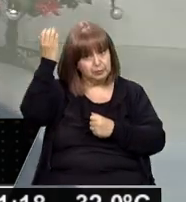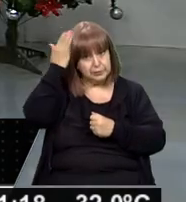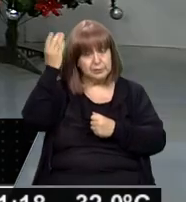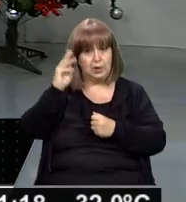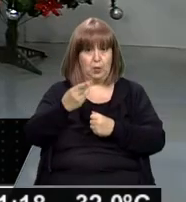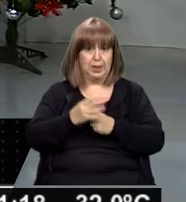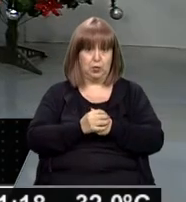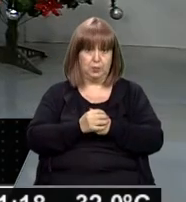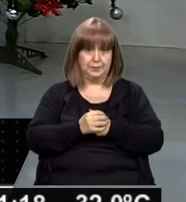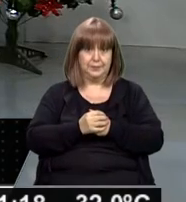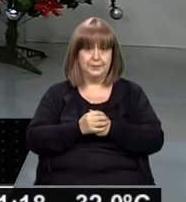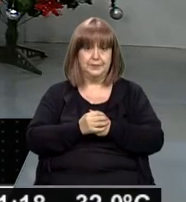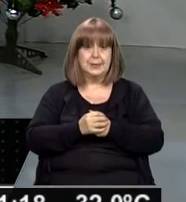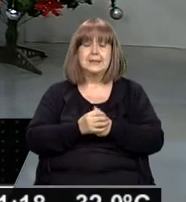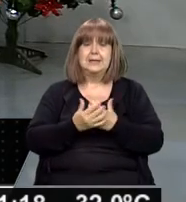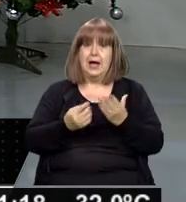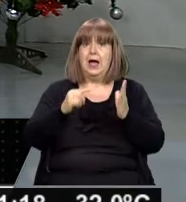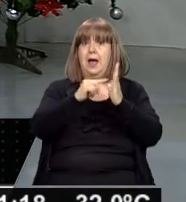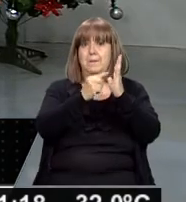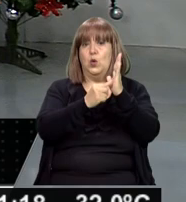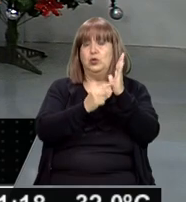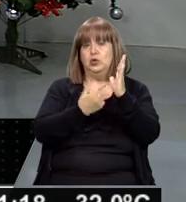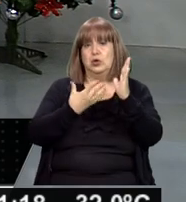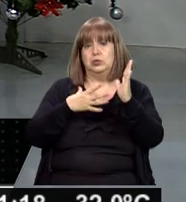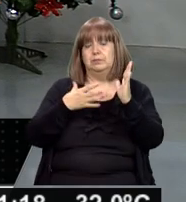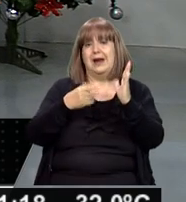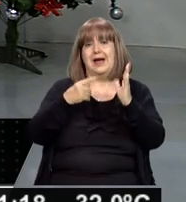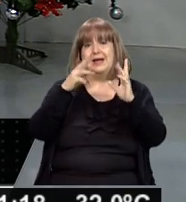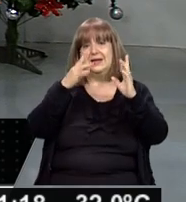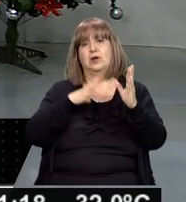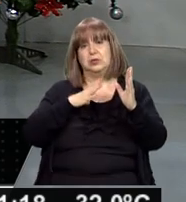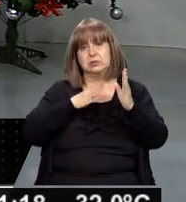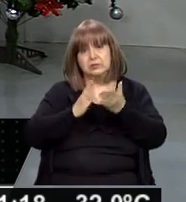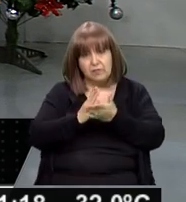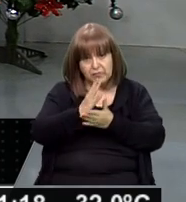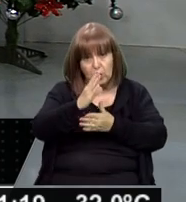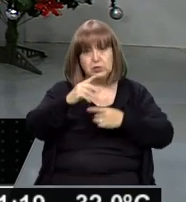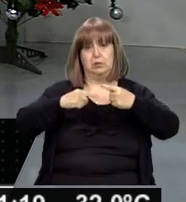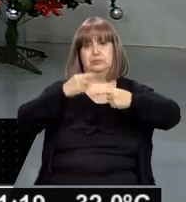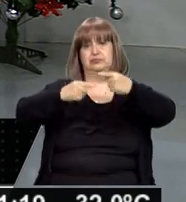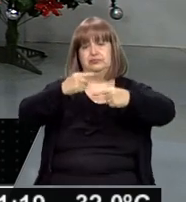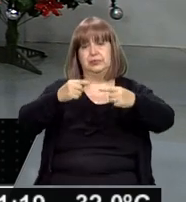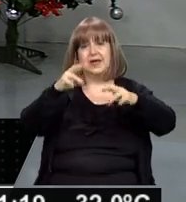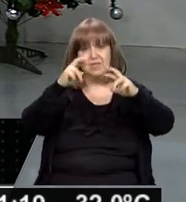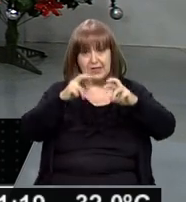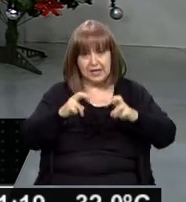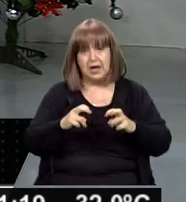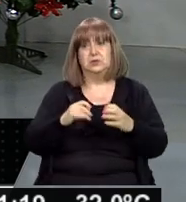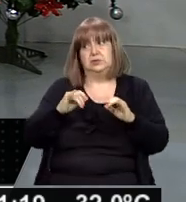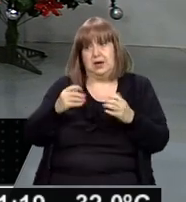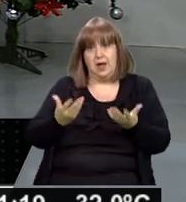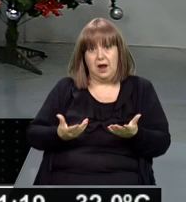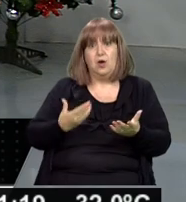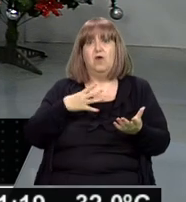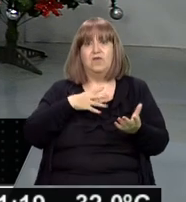Bien, Sofía, hay varias puntas para la investigación. Entonces, parte de lo que viene. Exactamente. Bueno, primero esto, terminar de analizar el